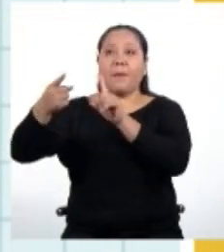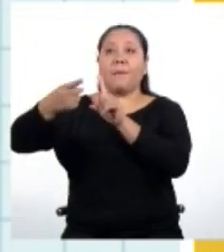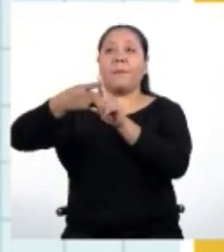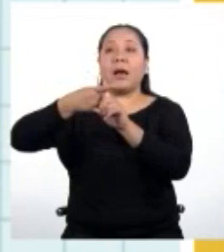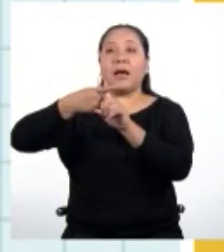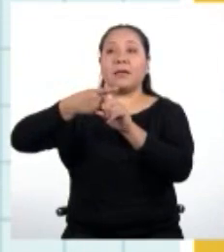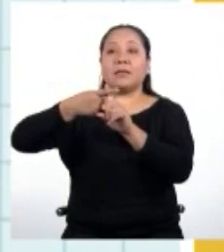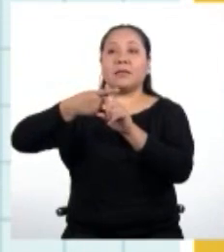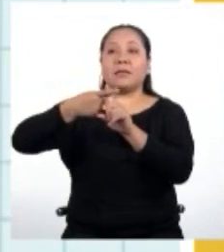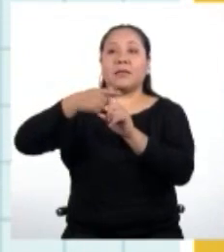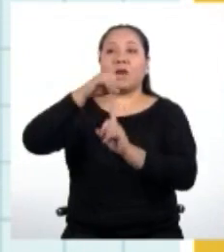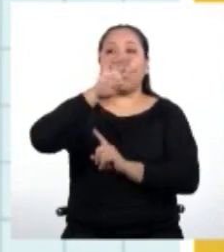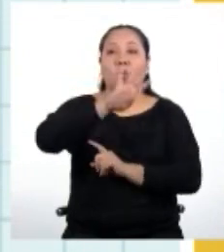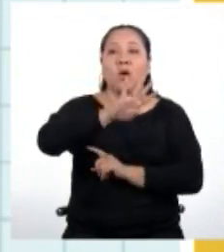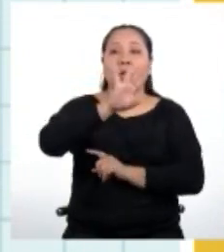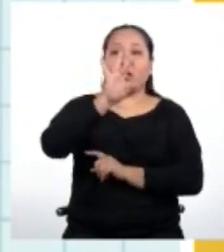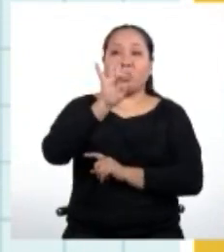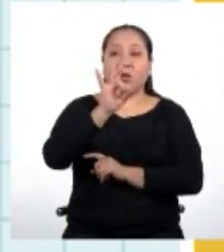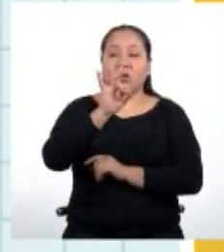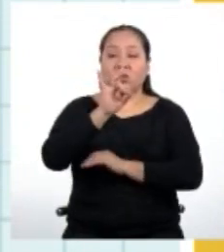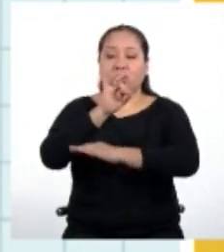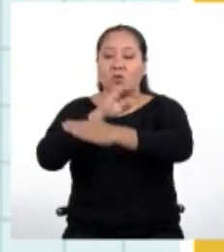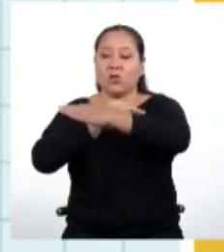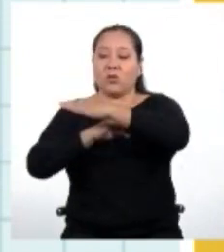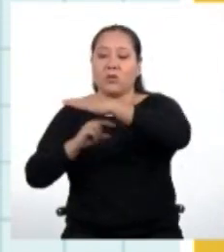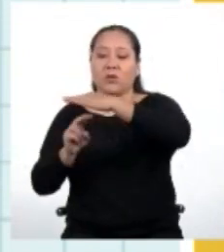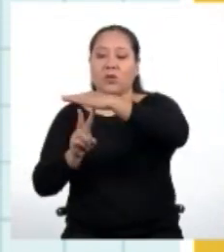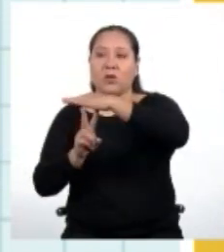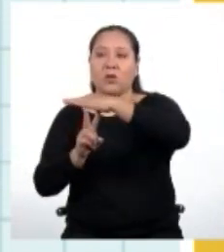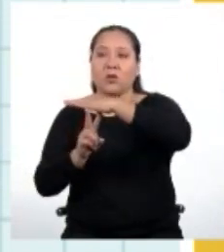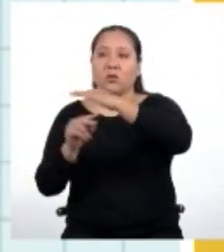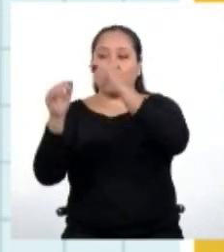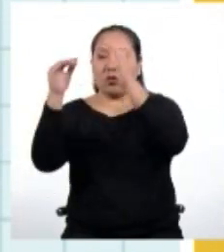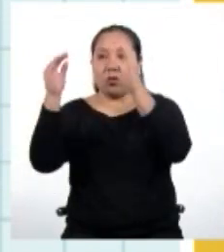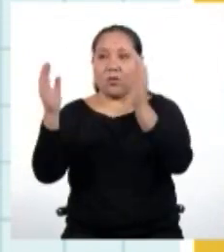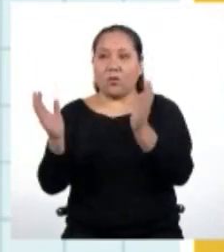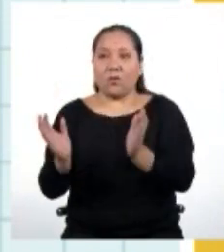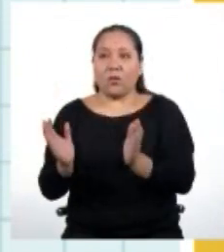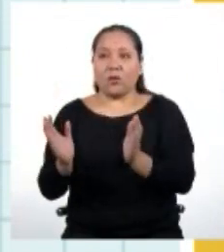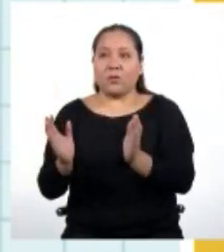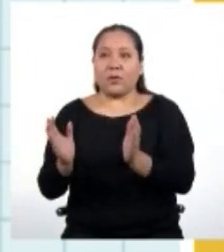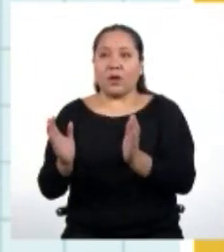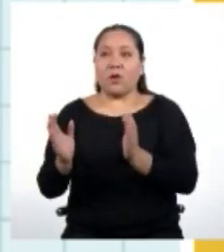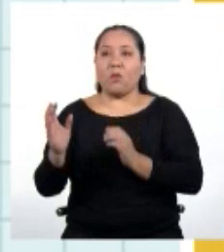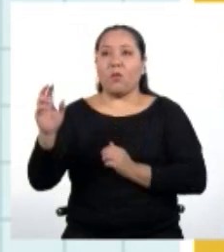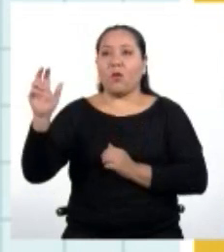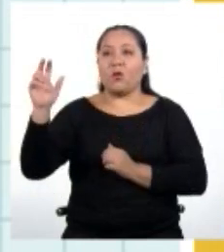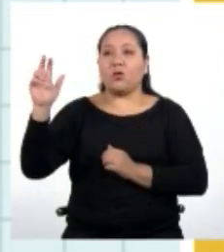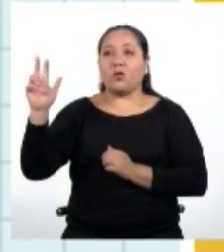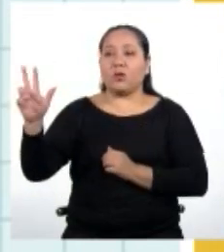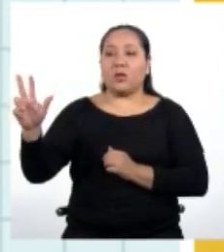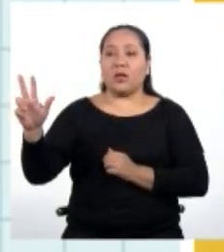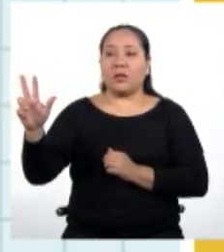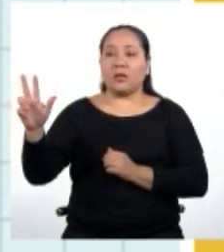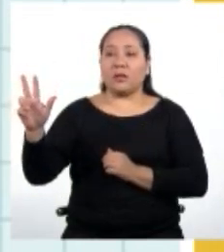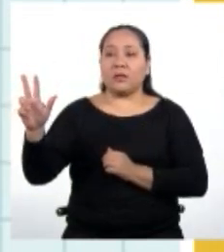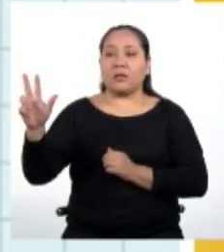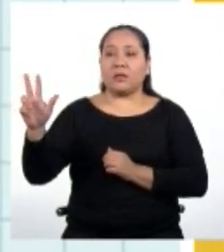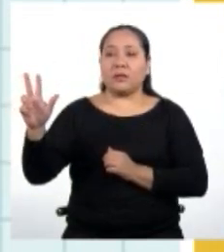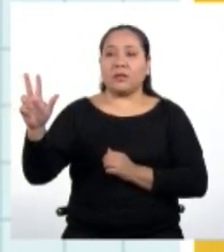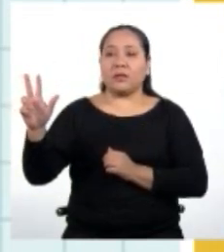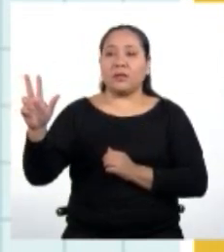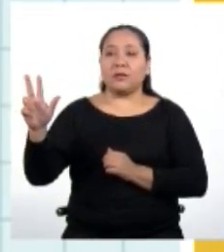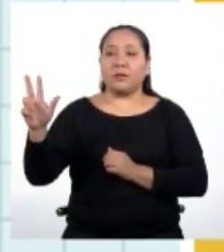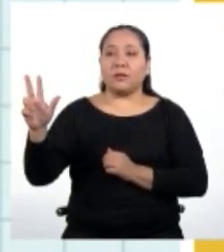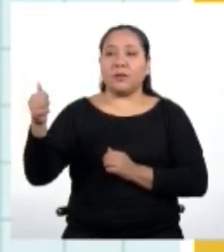término, que es 48, todo dividido entre 2. Además, todo será multiplicado por el número de términos, que